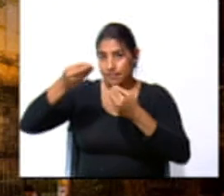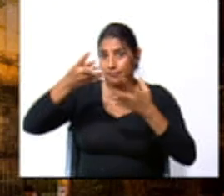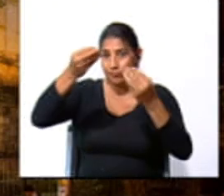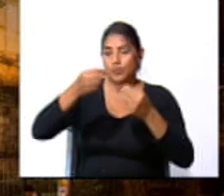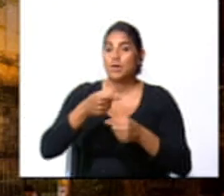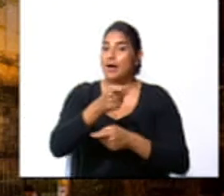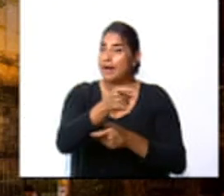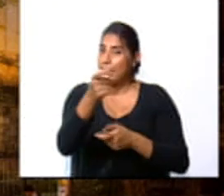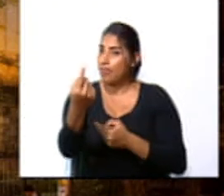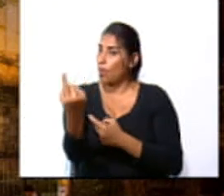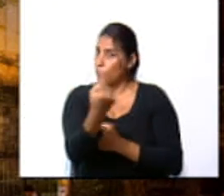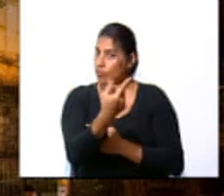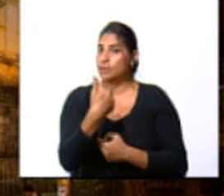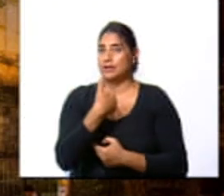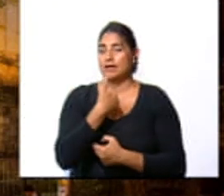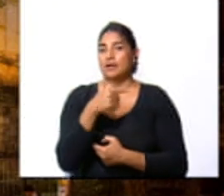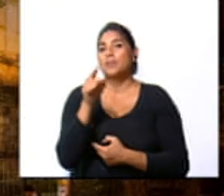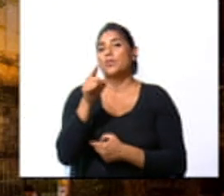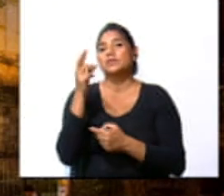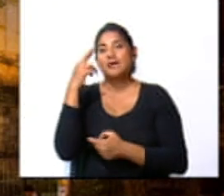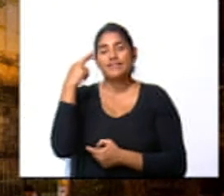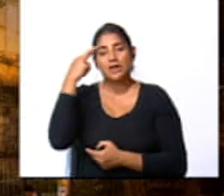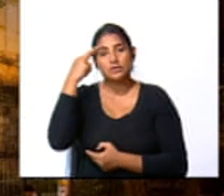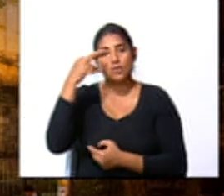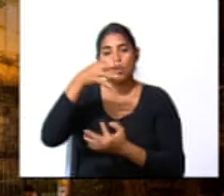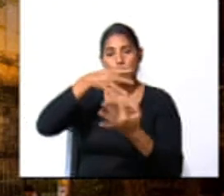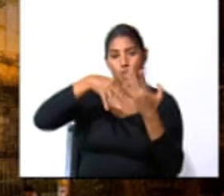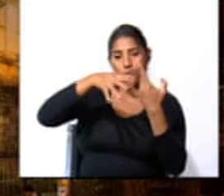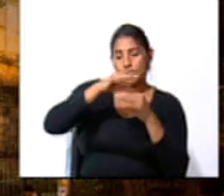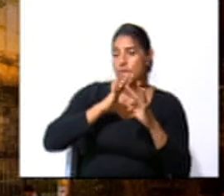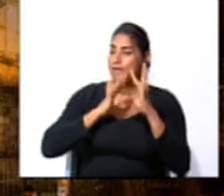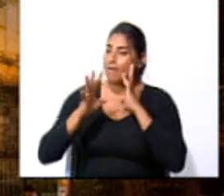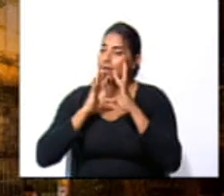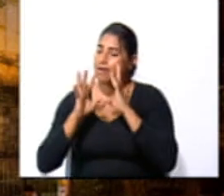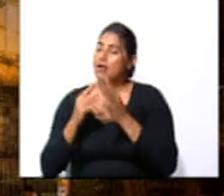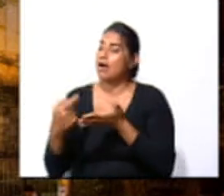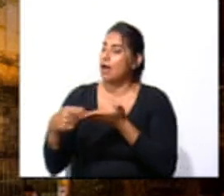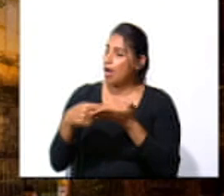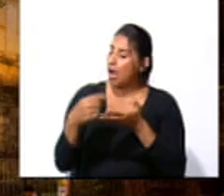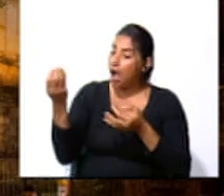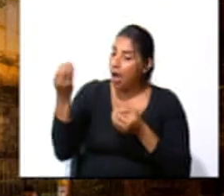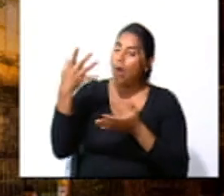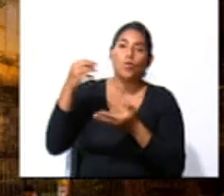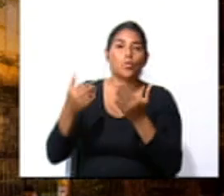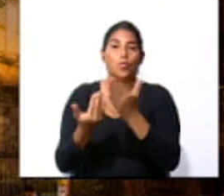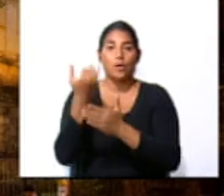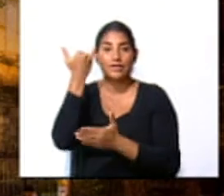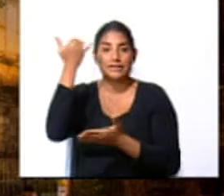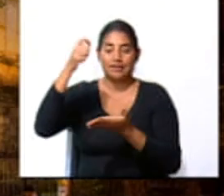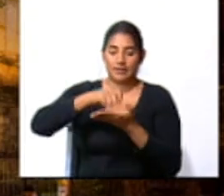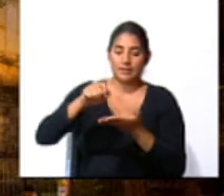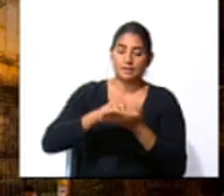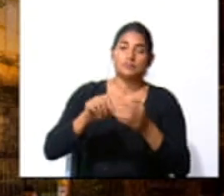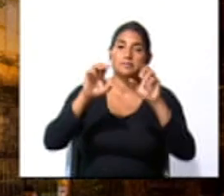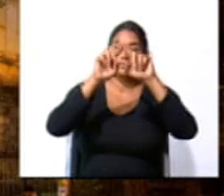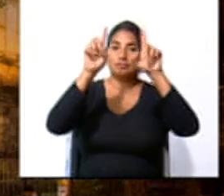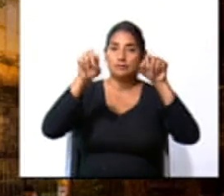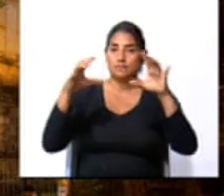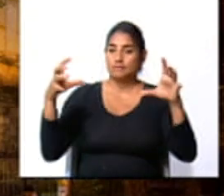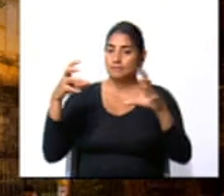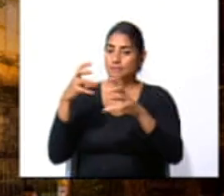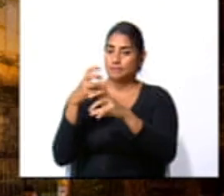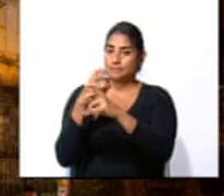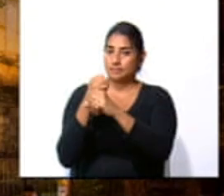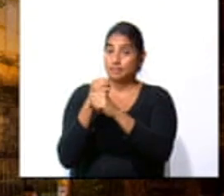maneje cada uno de ustedes. Por eso, socializar este tipo de ejercicios nos permite construir mejores esquemas, mejores resúmenes.